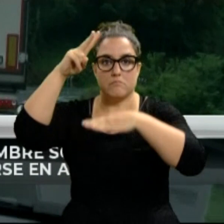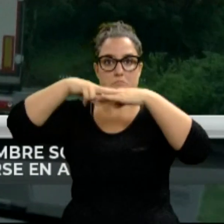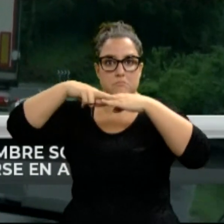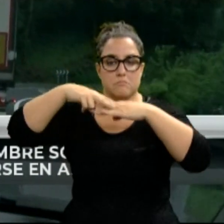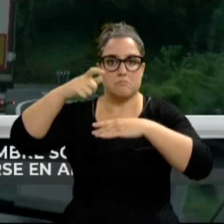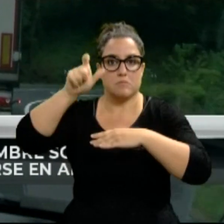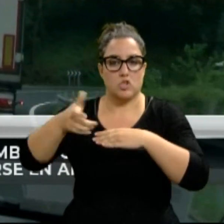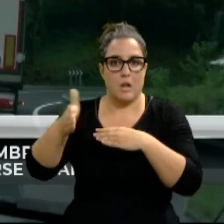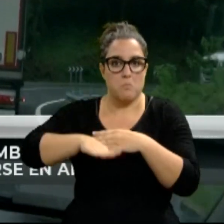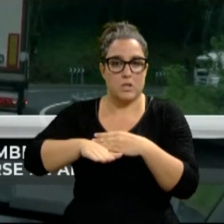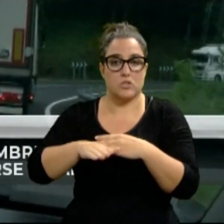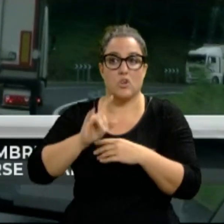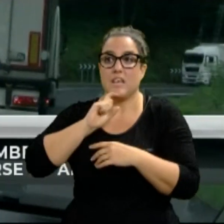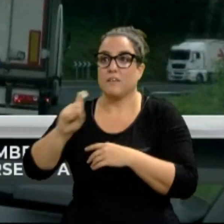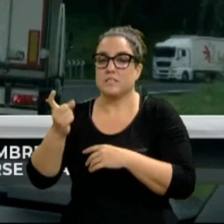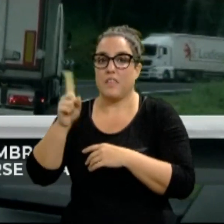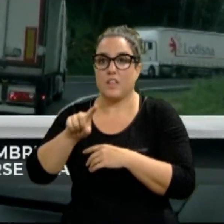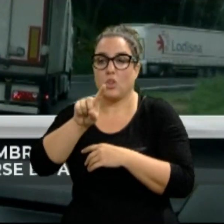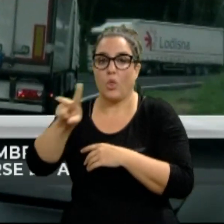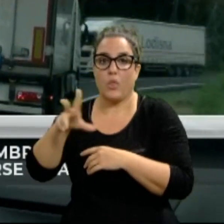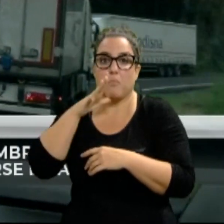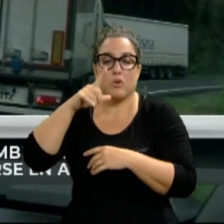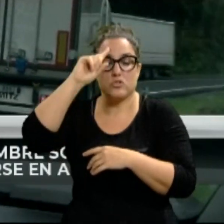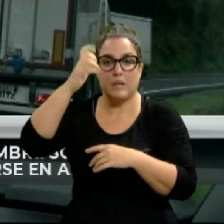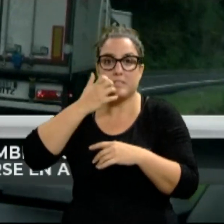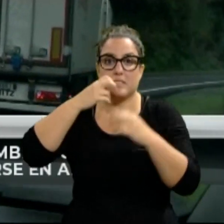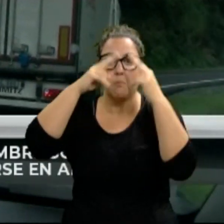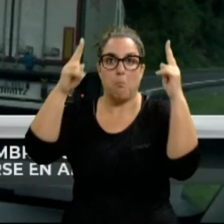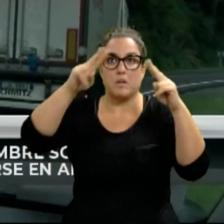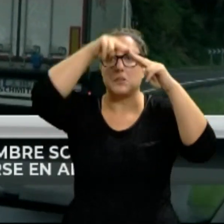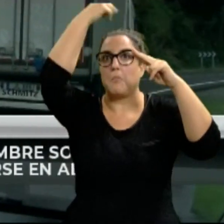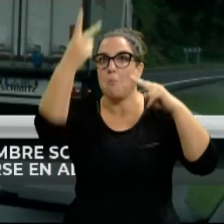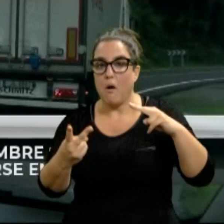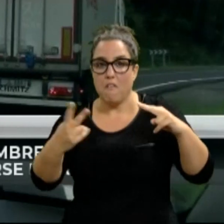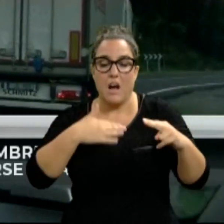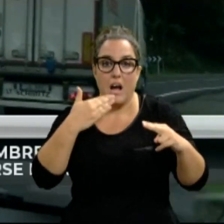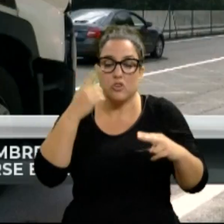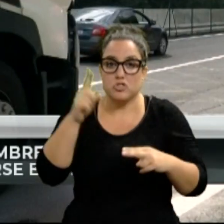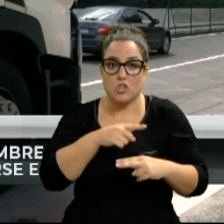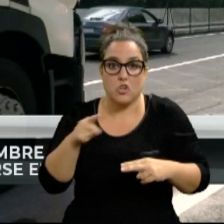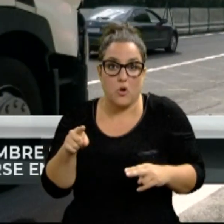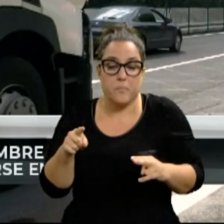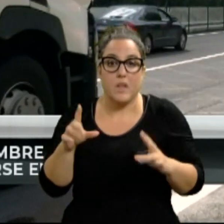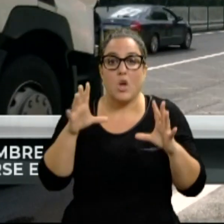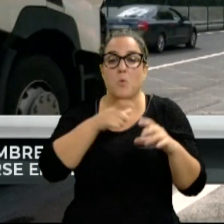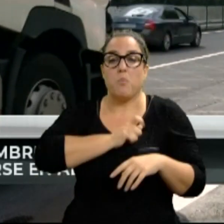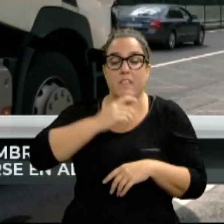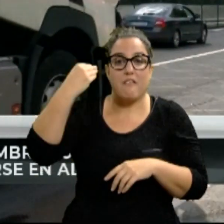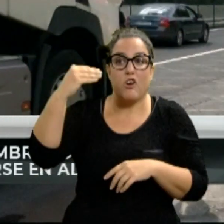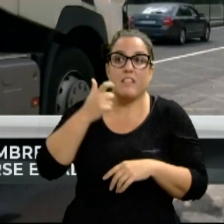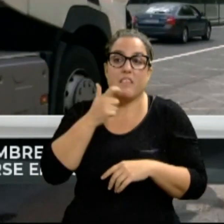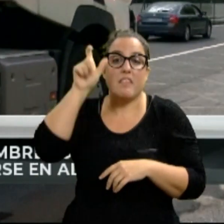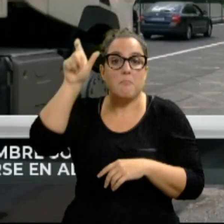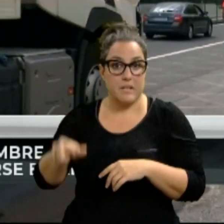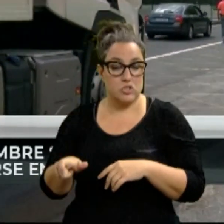el remolque y avisaba al 112 podría haber caído de un paso elevado. Según fuentes de Policía Foral, el cadáver podría tratarse de un ciudadano francés y